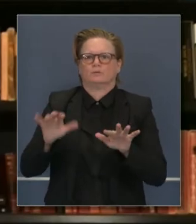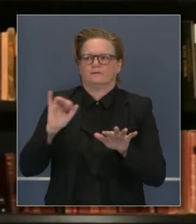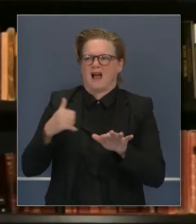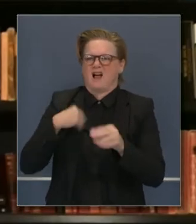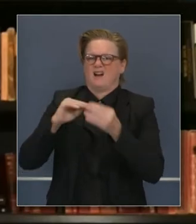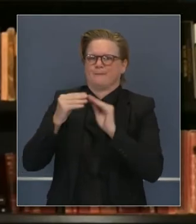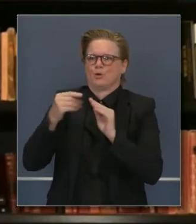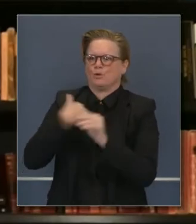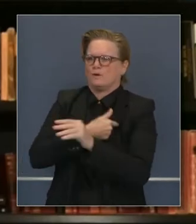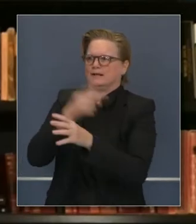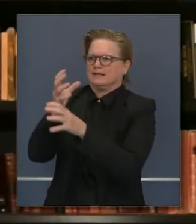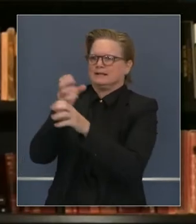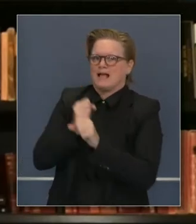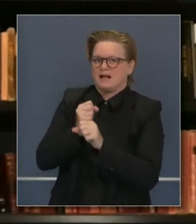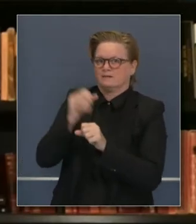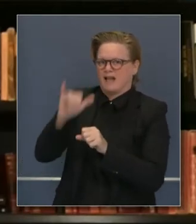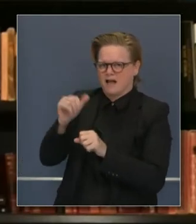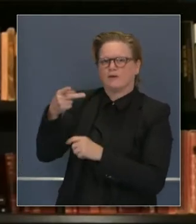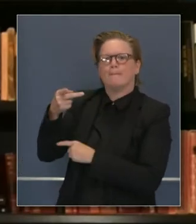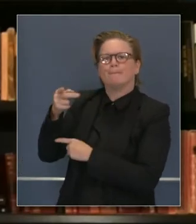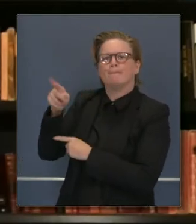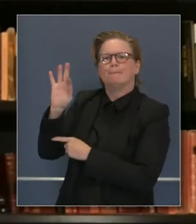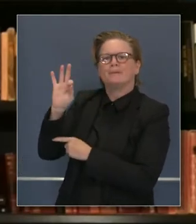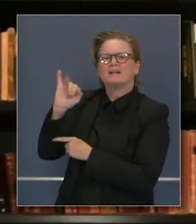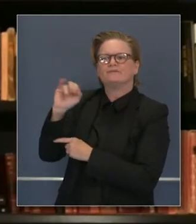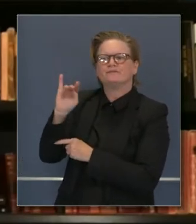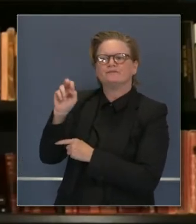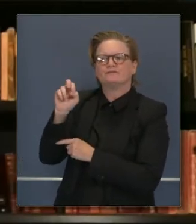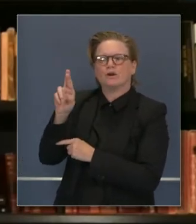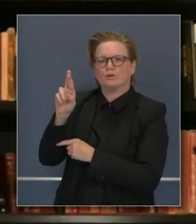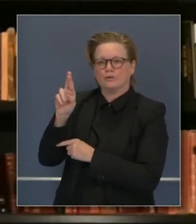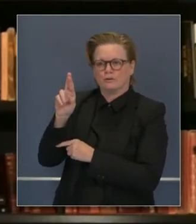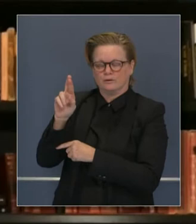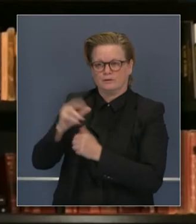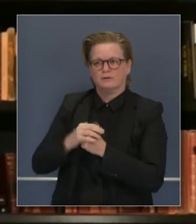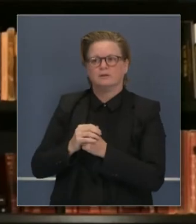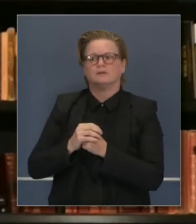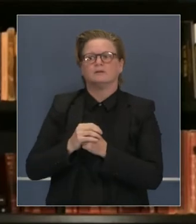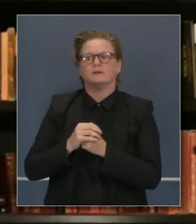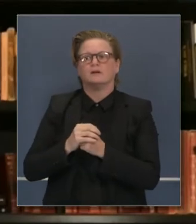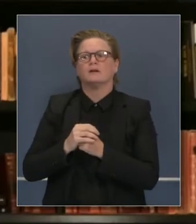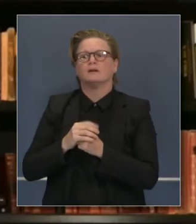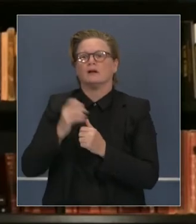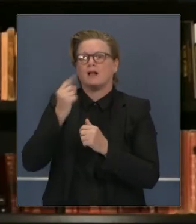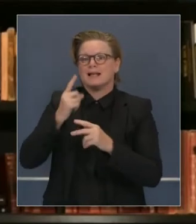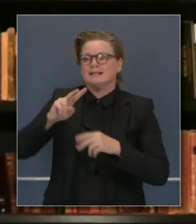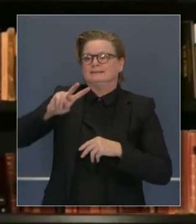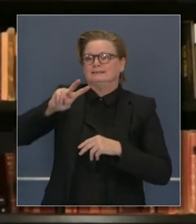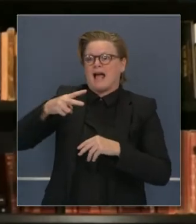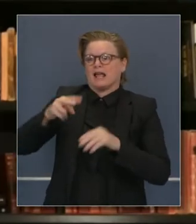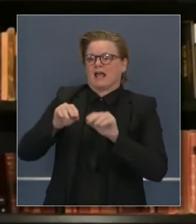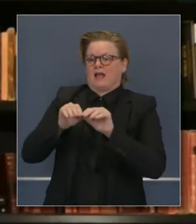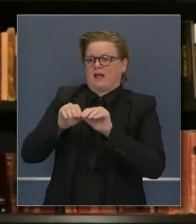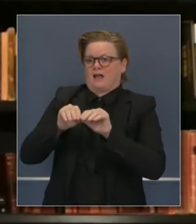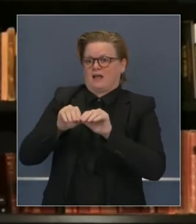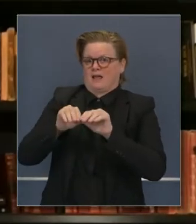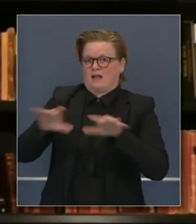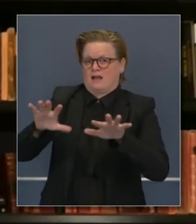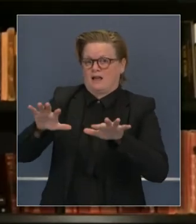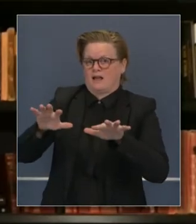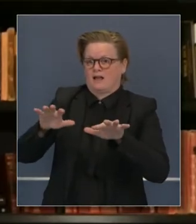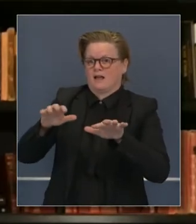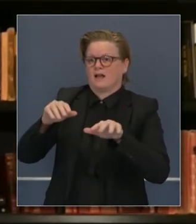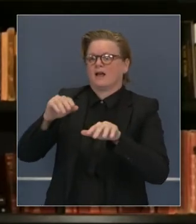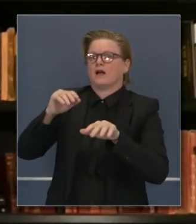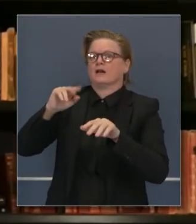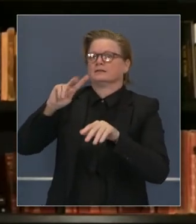fabricante, Pfizer. Estaremos recibiendo información de la segunda tanda de dosis de Pfizer en breve.